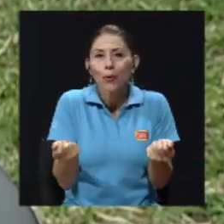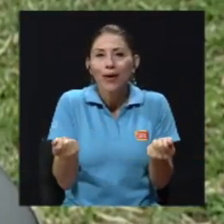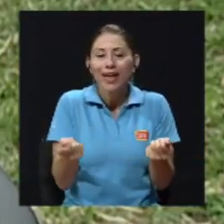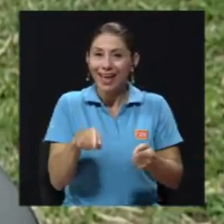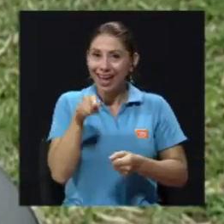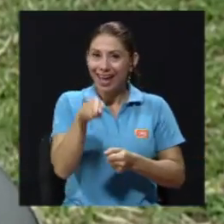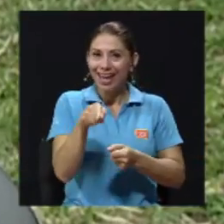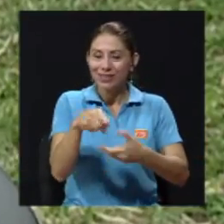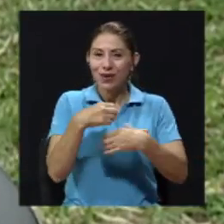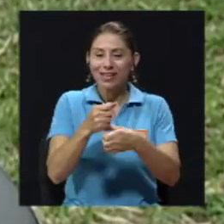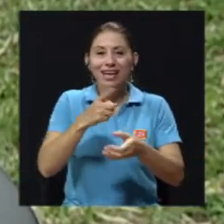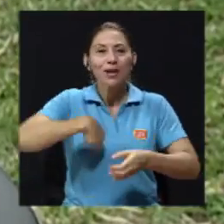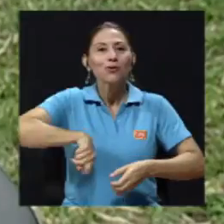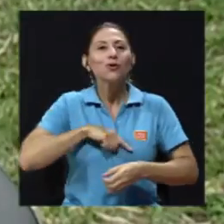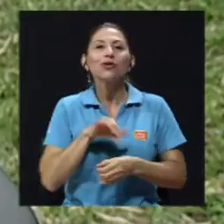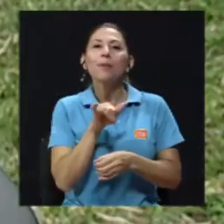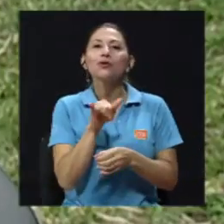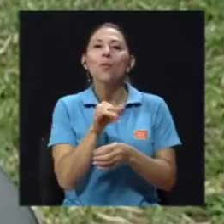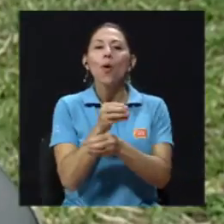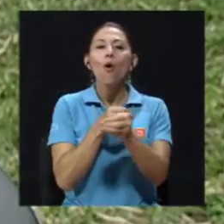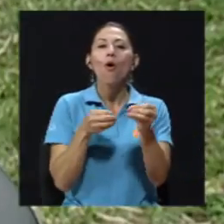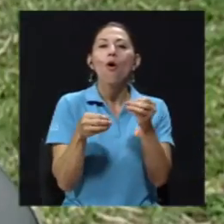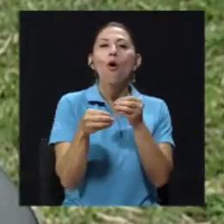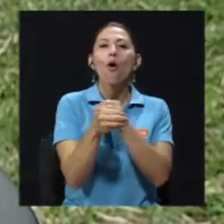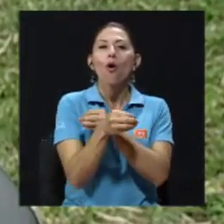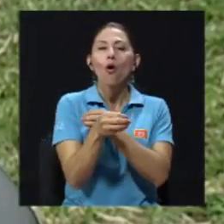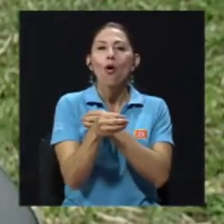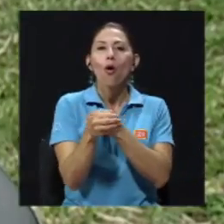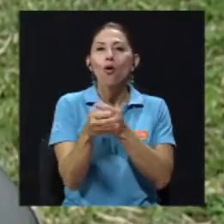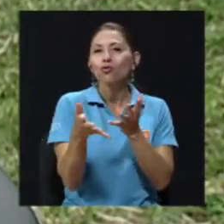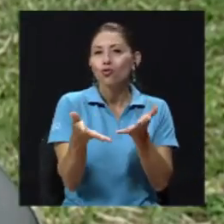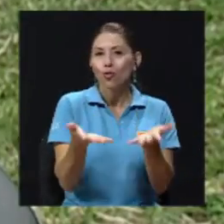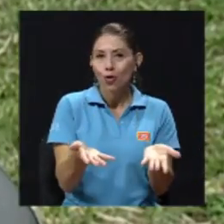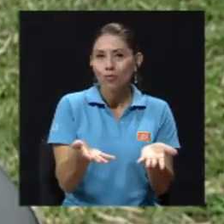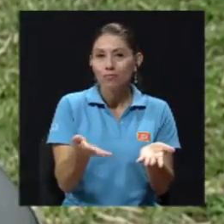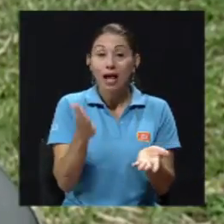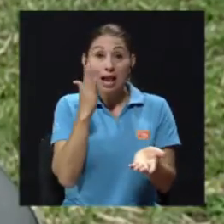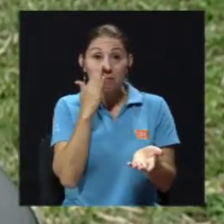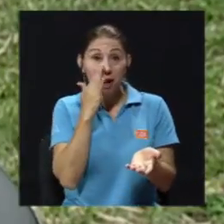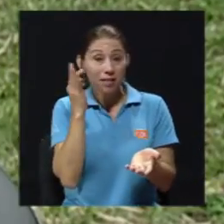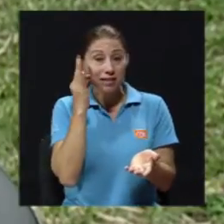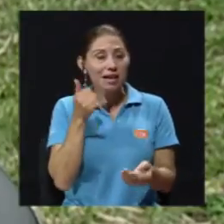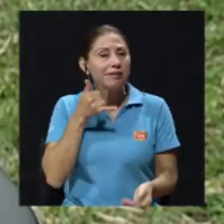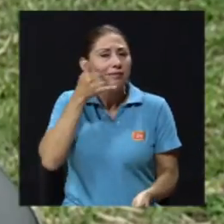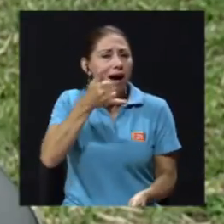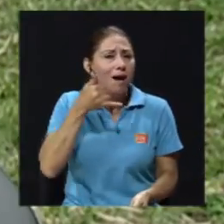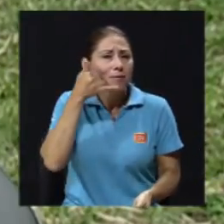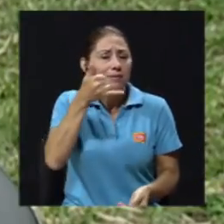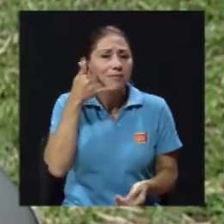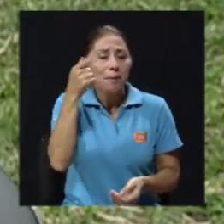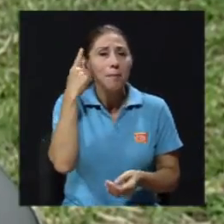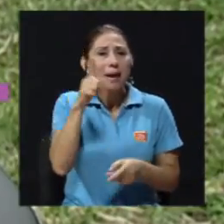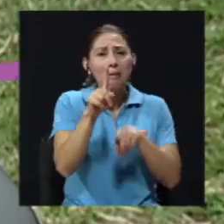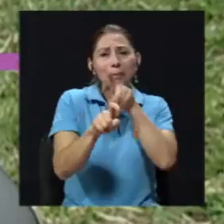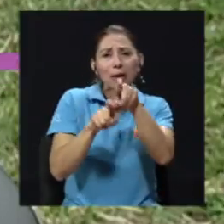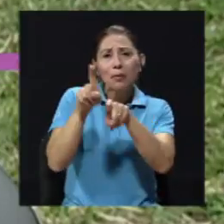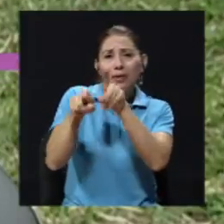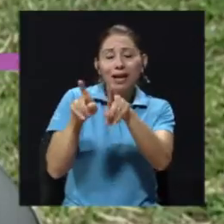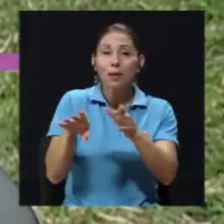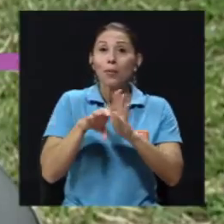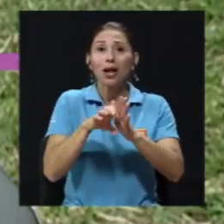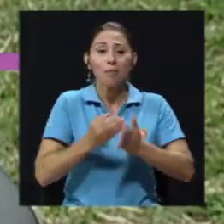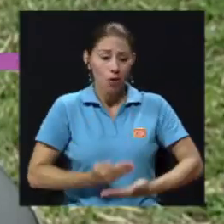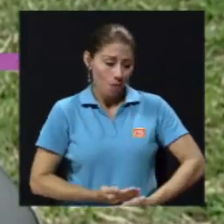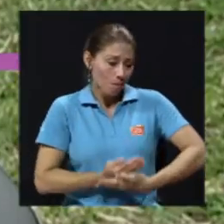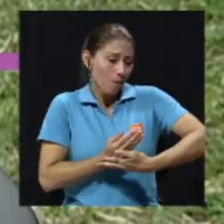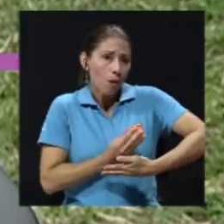para que nos volvamos también un consultorio, donde las madres llaman a hacer consultas variadas, desde que no se me pega el bebé